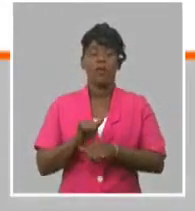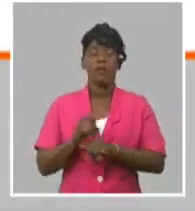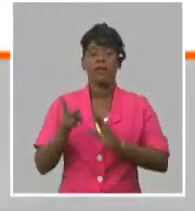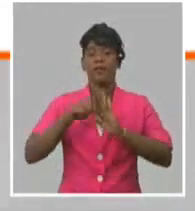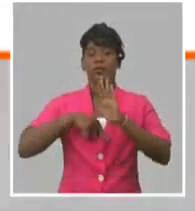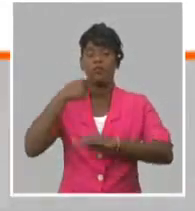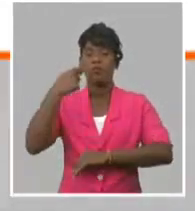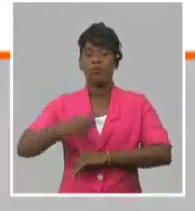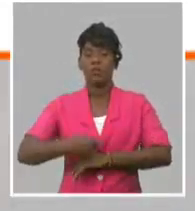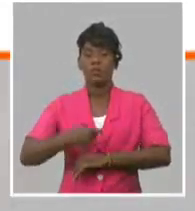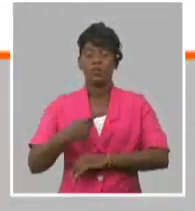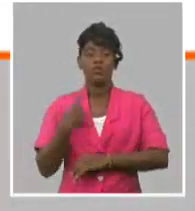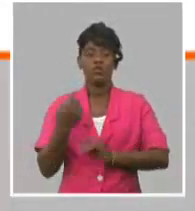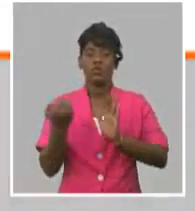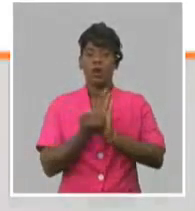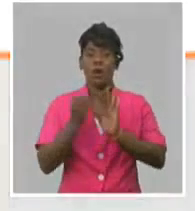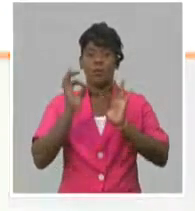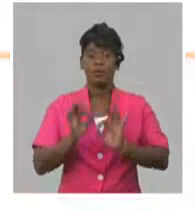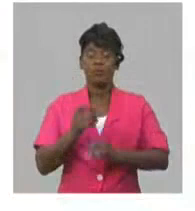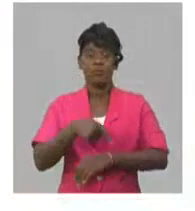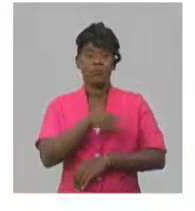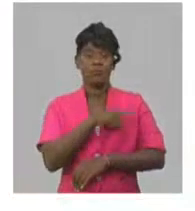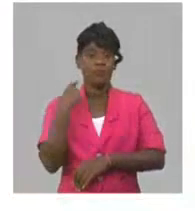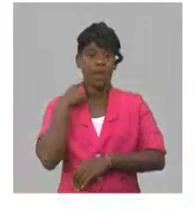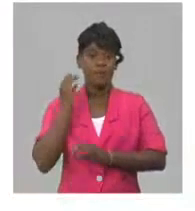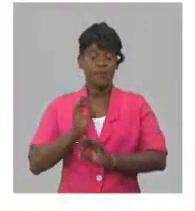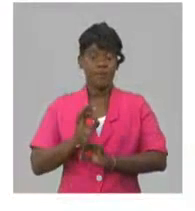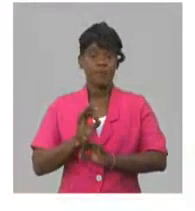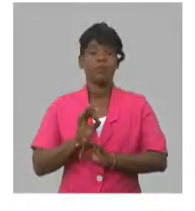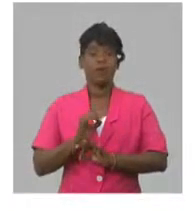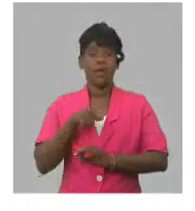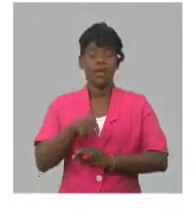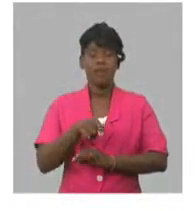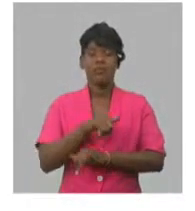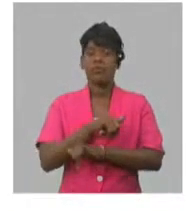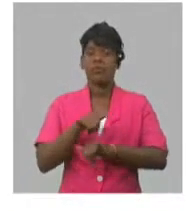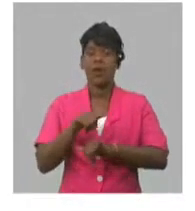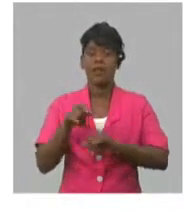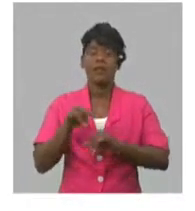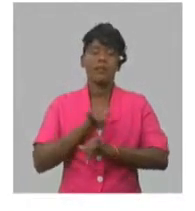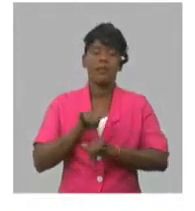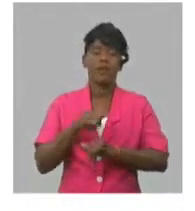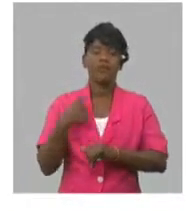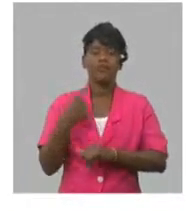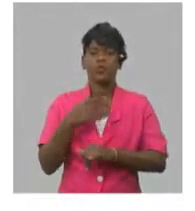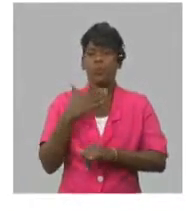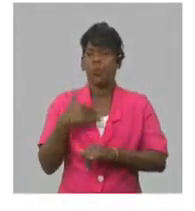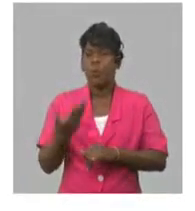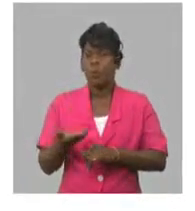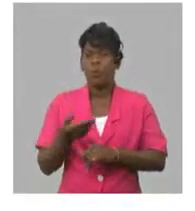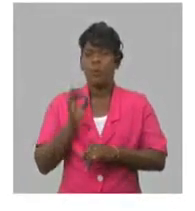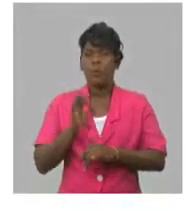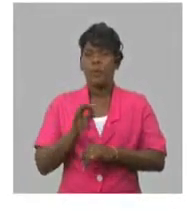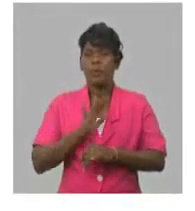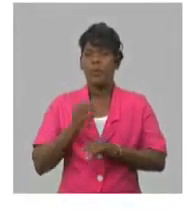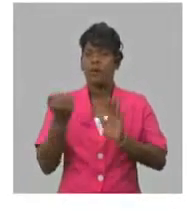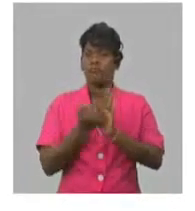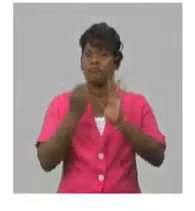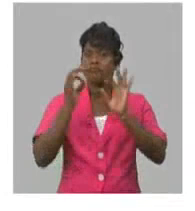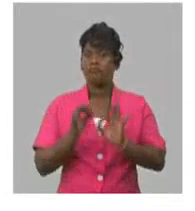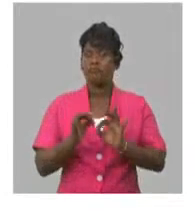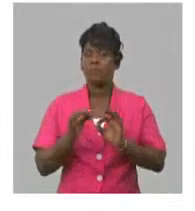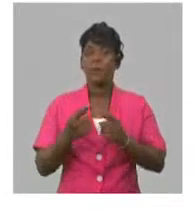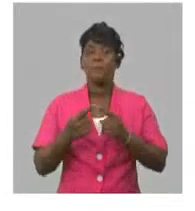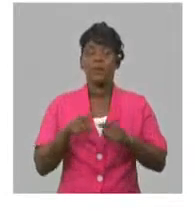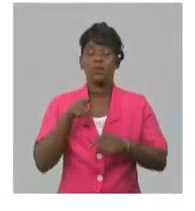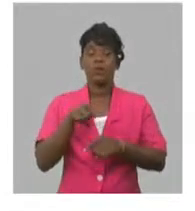que hemos tenido que aprobar en los últimos años. Entonces la pregunta es, ¿por qué ha habido que aprobar déficits fiscales tan altos? Porque